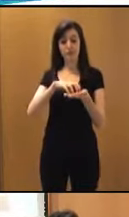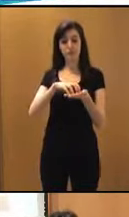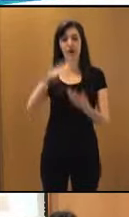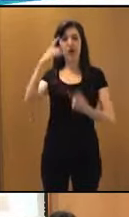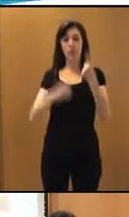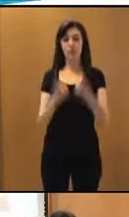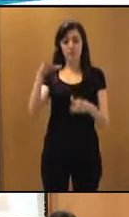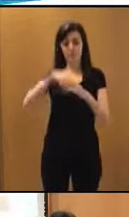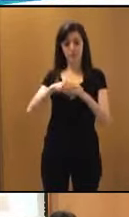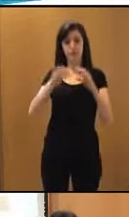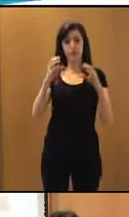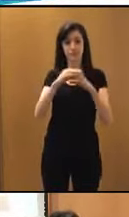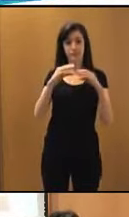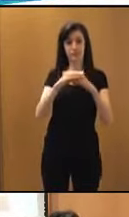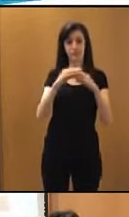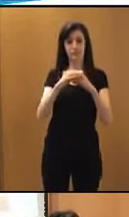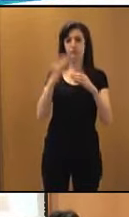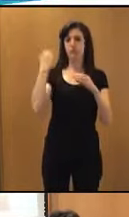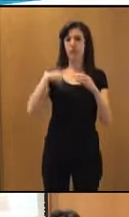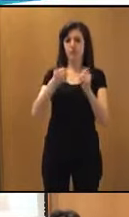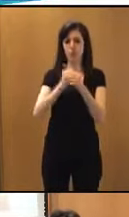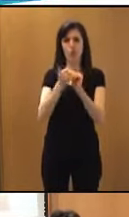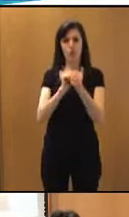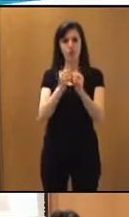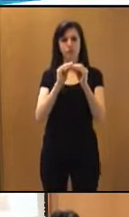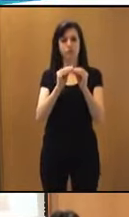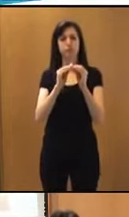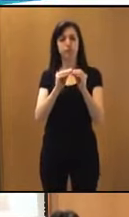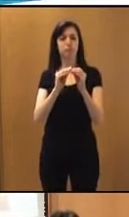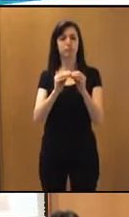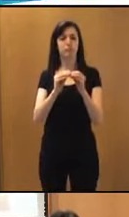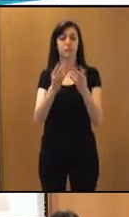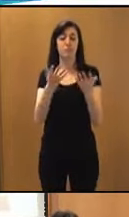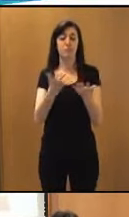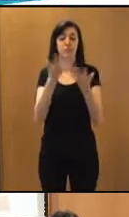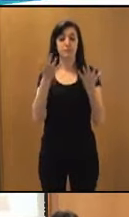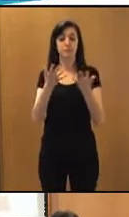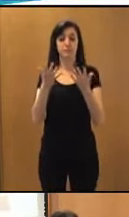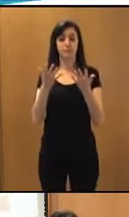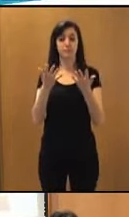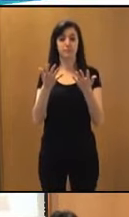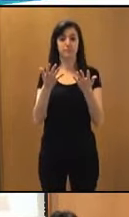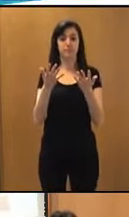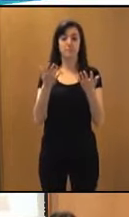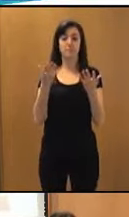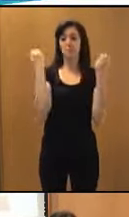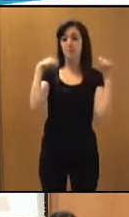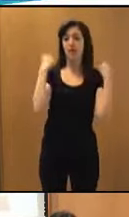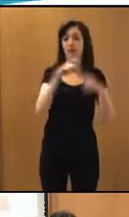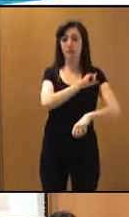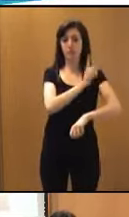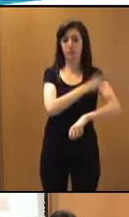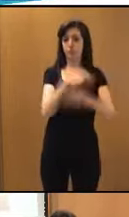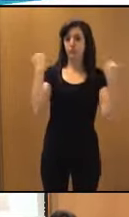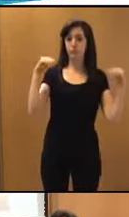pertenecen al inserso y han desarrollado videojuegos para poder realizar una práctica deportiva a